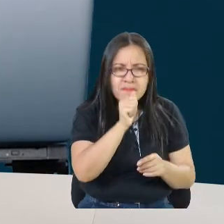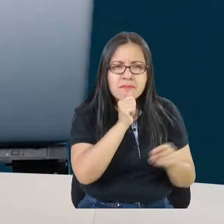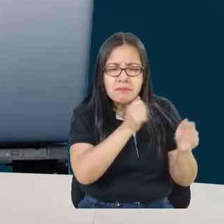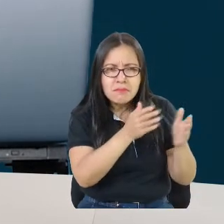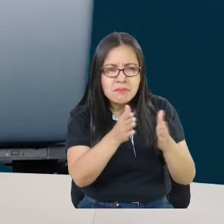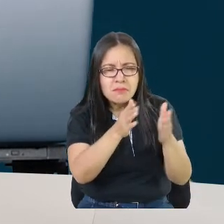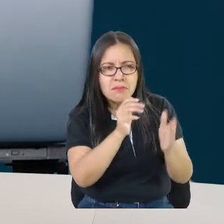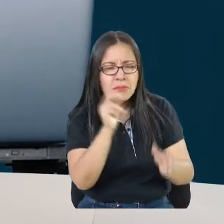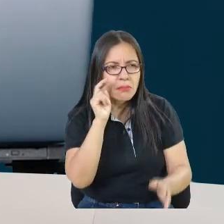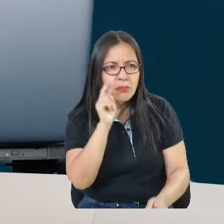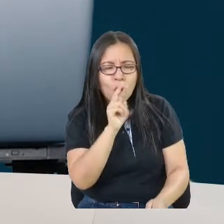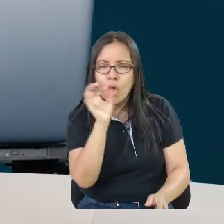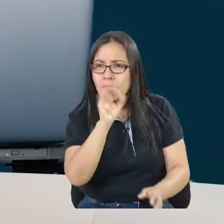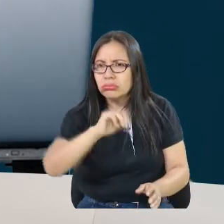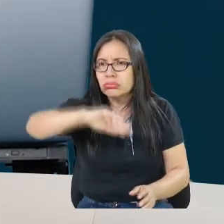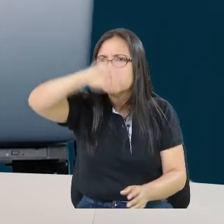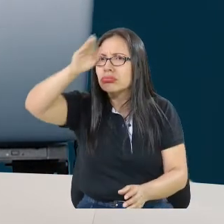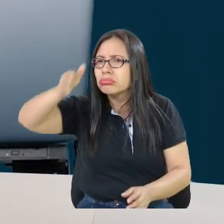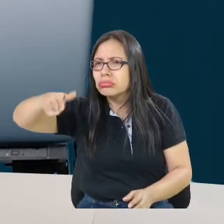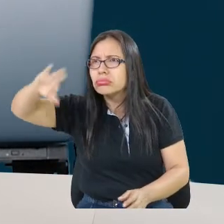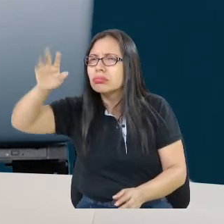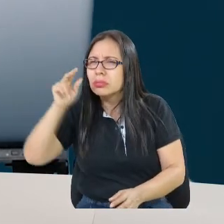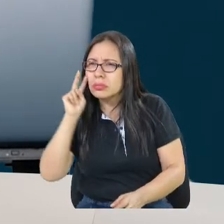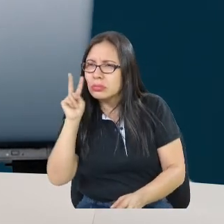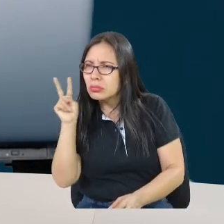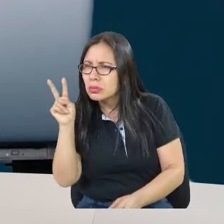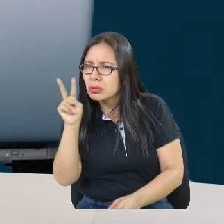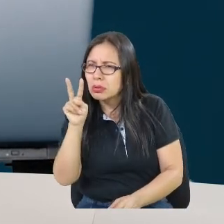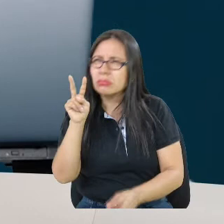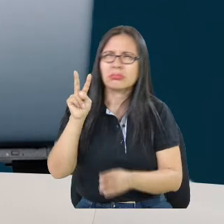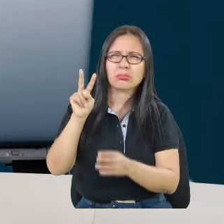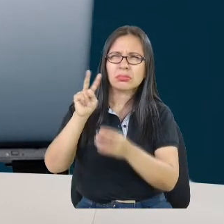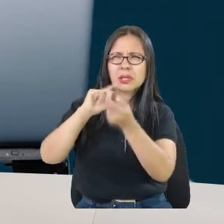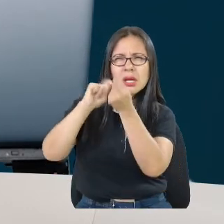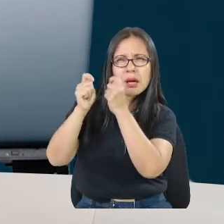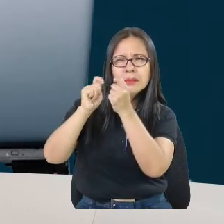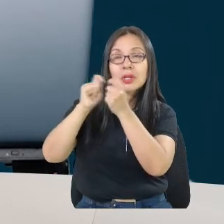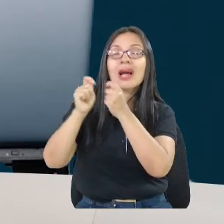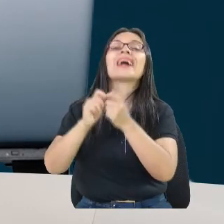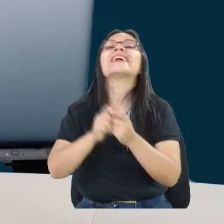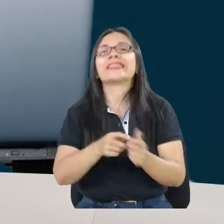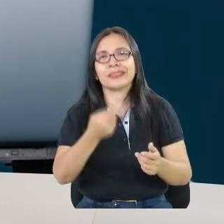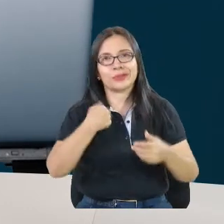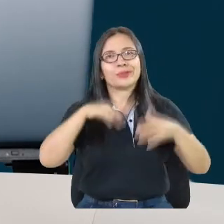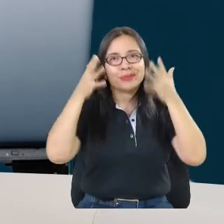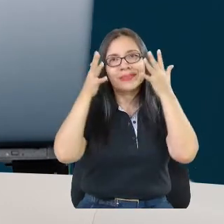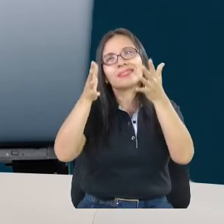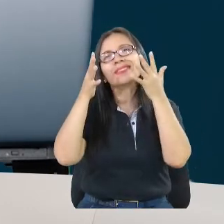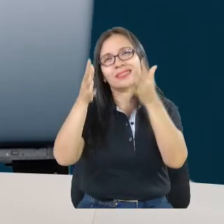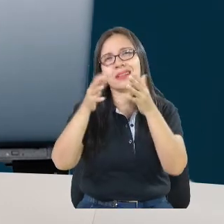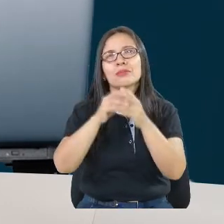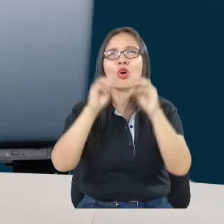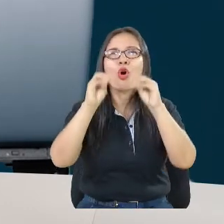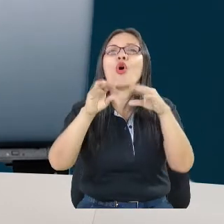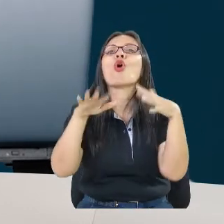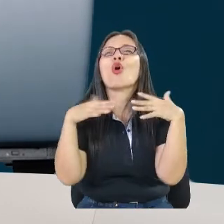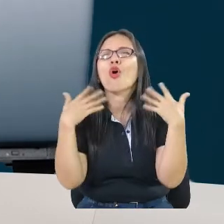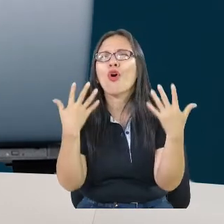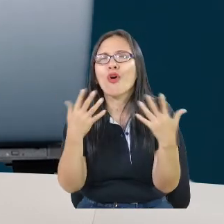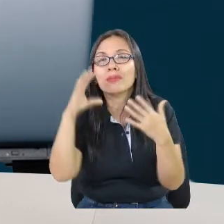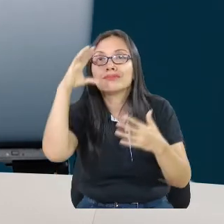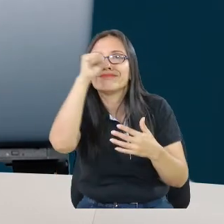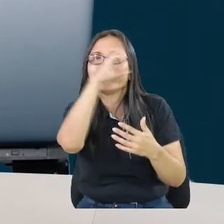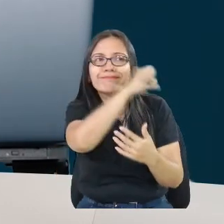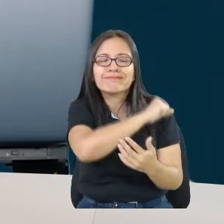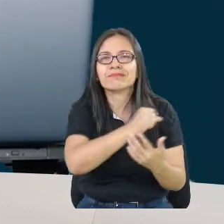en el territorio. También les damos esas pautas para identificar esos signos de alerta y